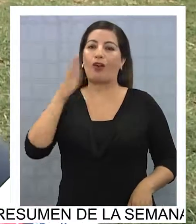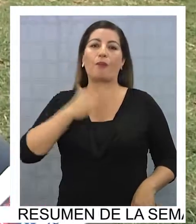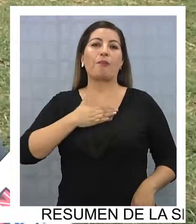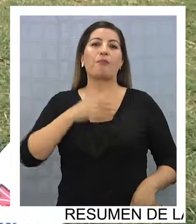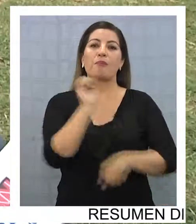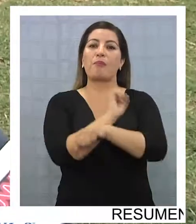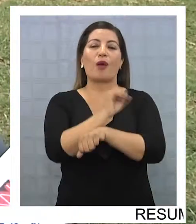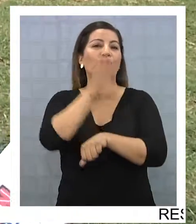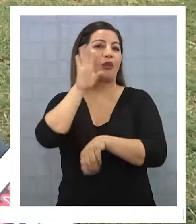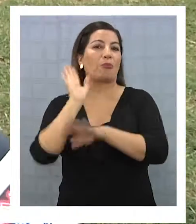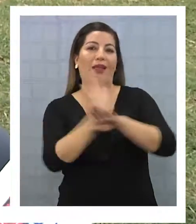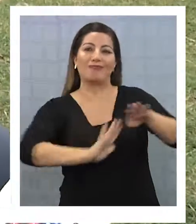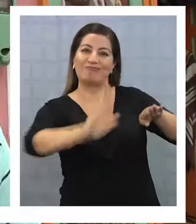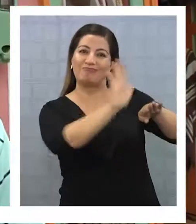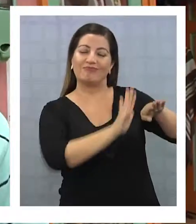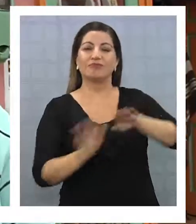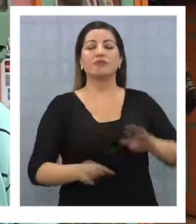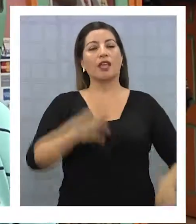a limpiar el auto.